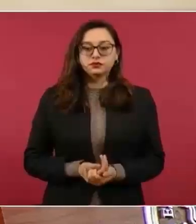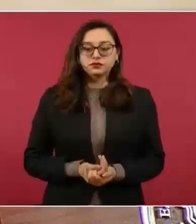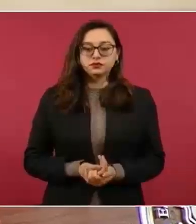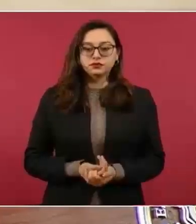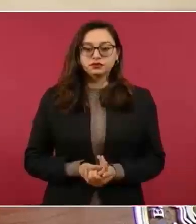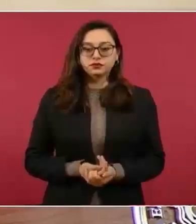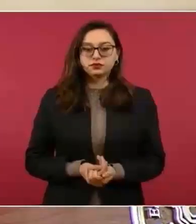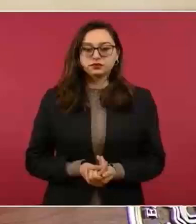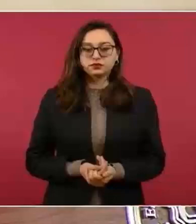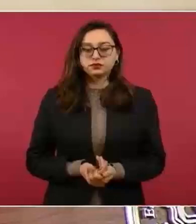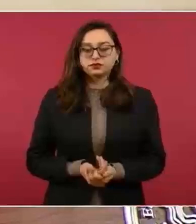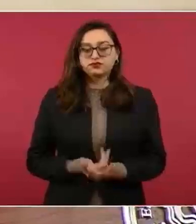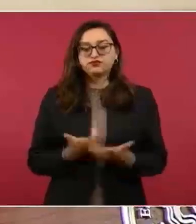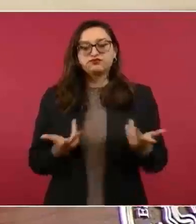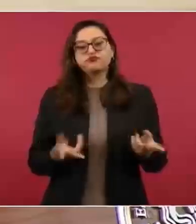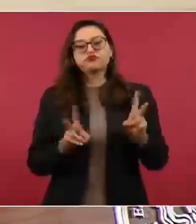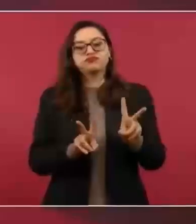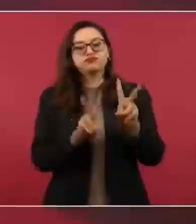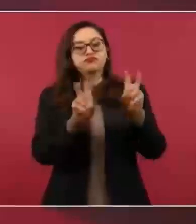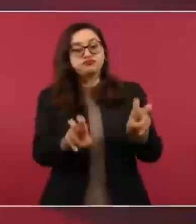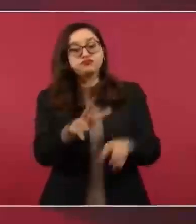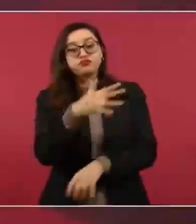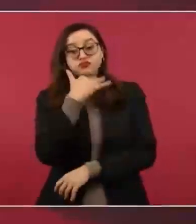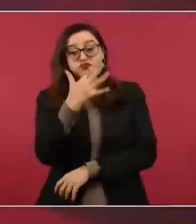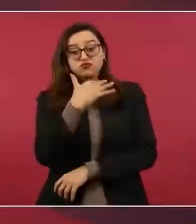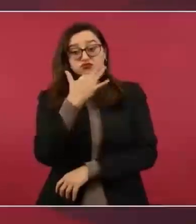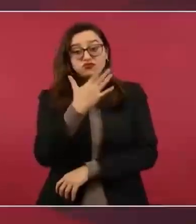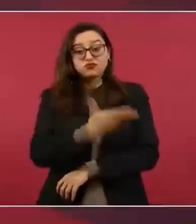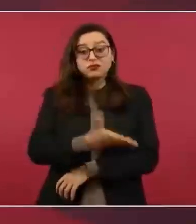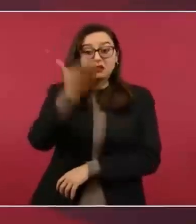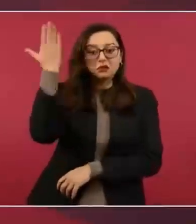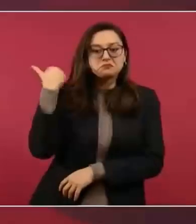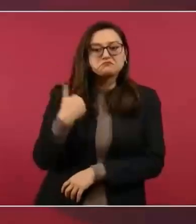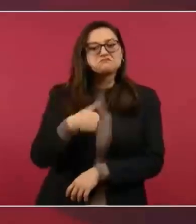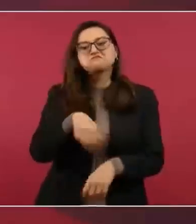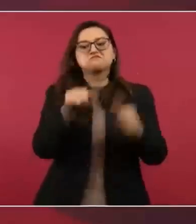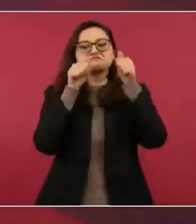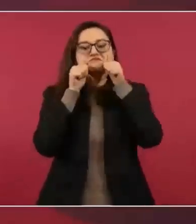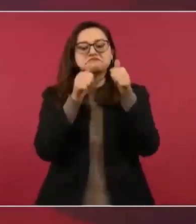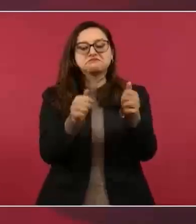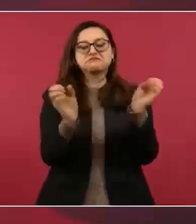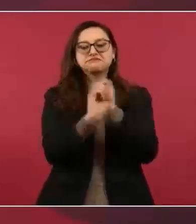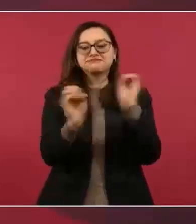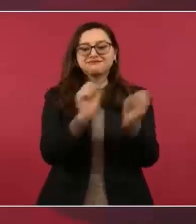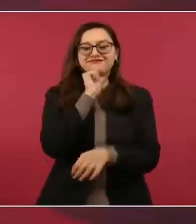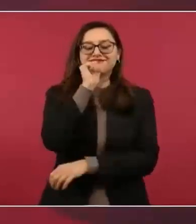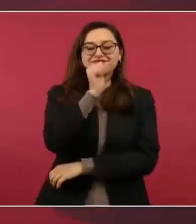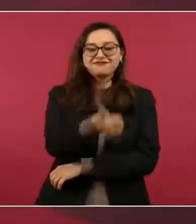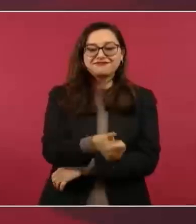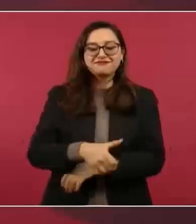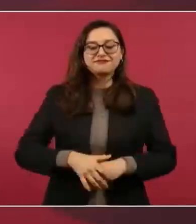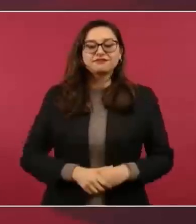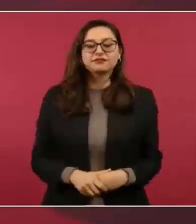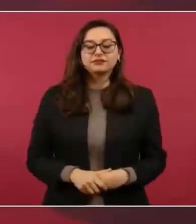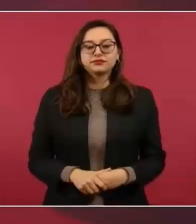Entonces, el tema de la corrupción no existía, menos